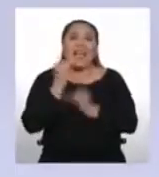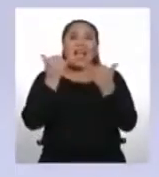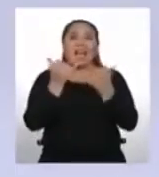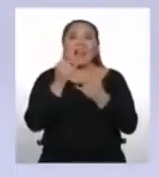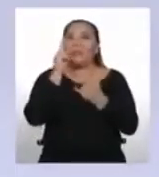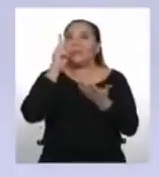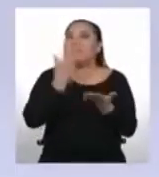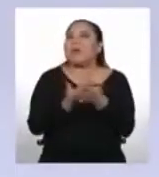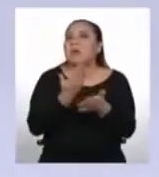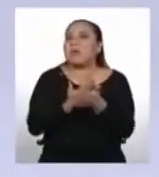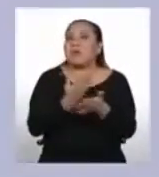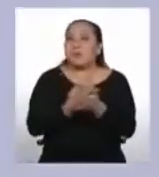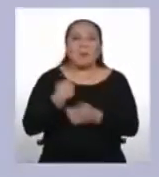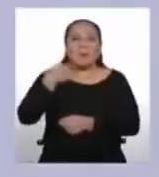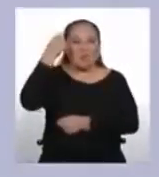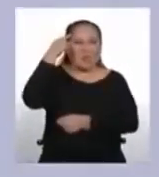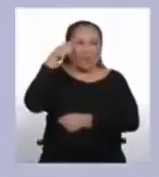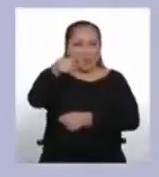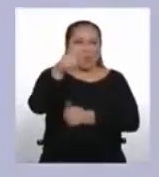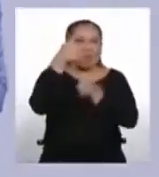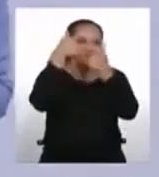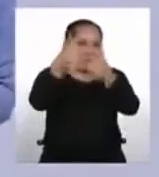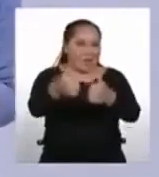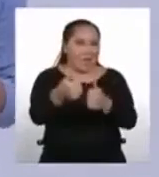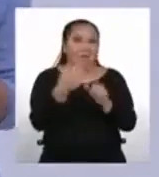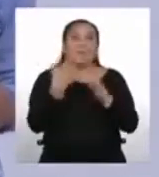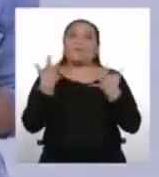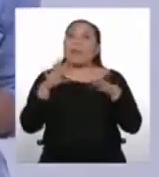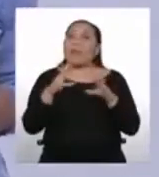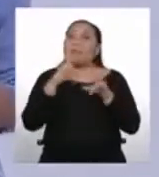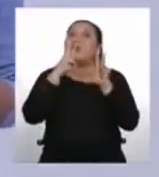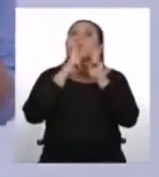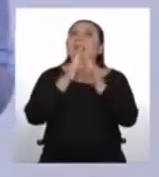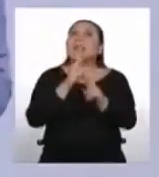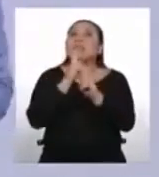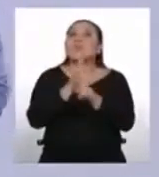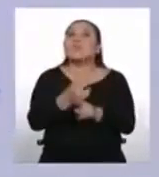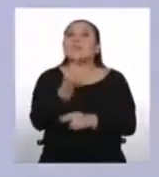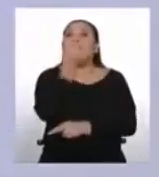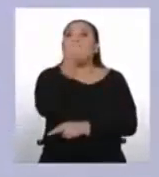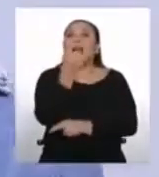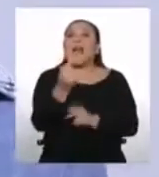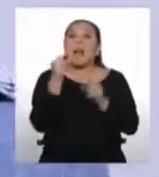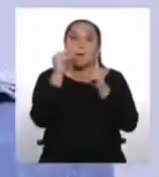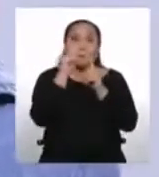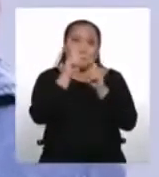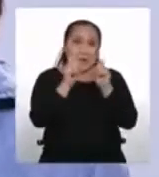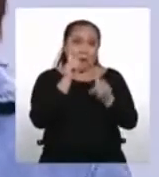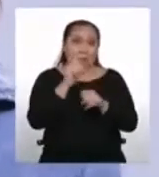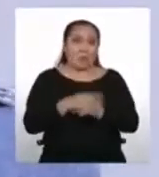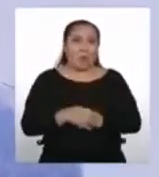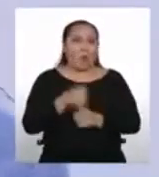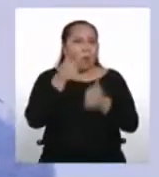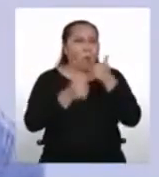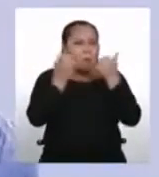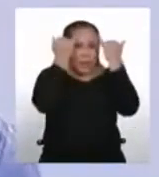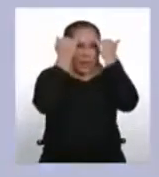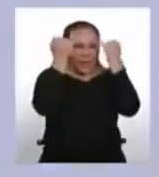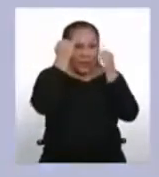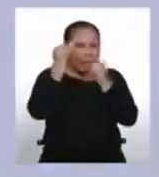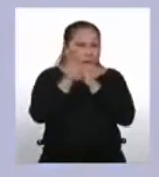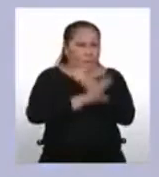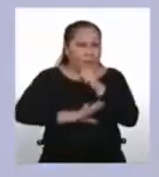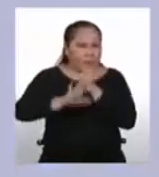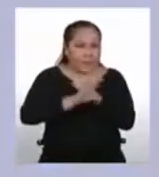cómo nos fue. Yo creo que a ti te fue muy bien, pero vamos a ver las respuestas a cada pregunta planteada antes del video. ¿Cuál es la idea principal del video?